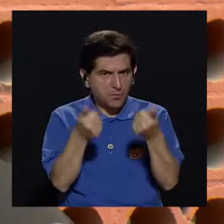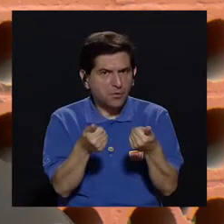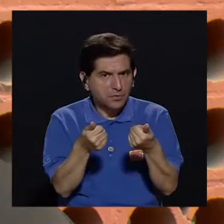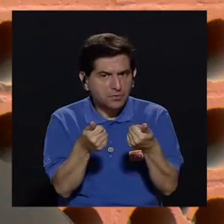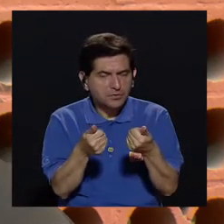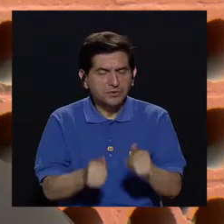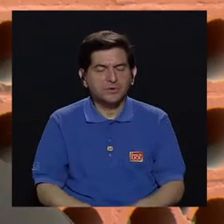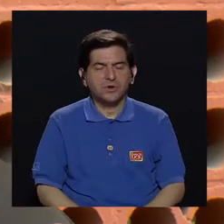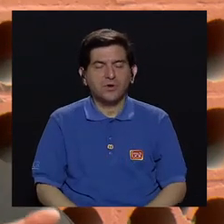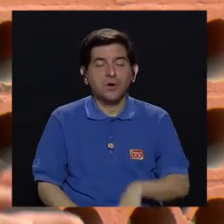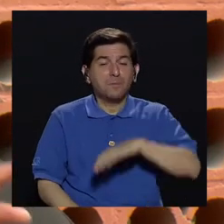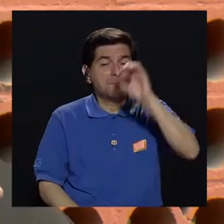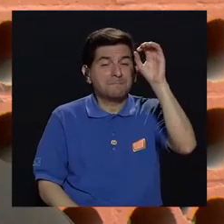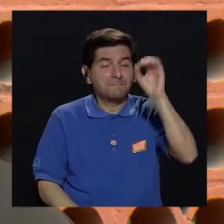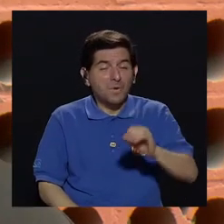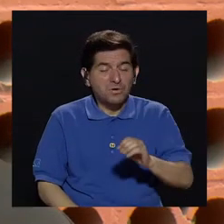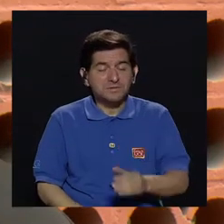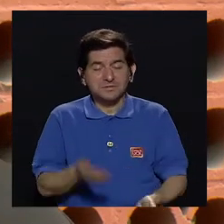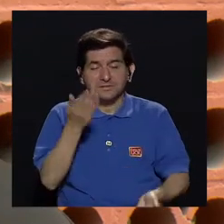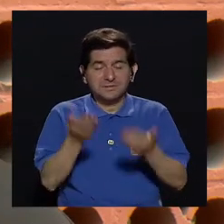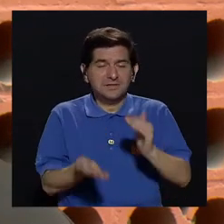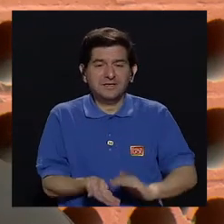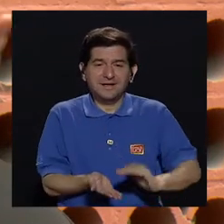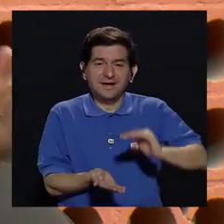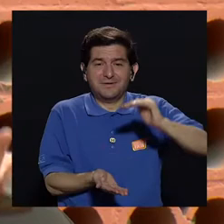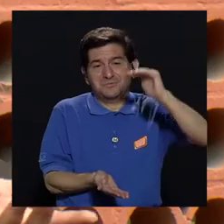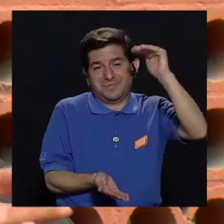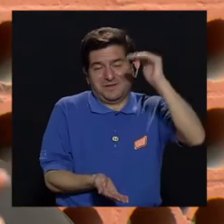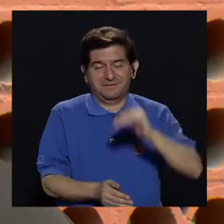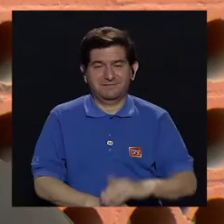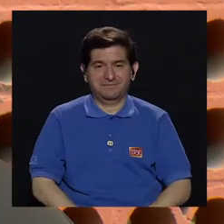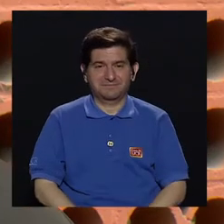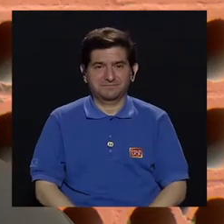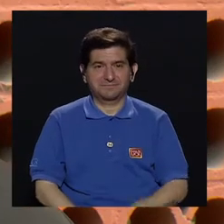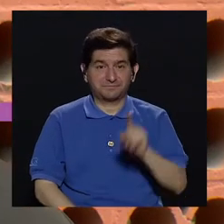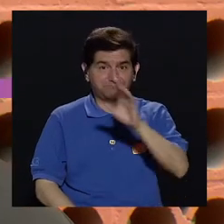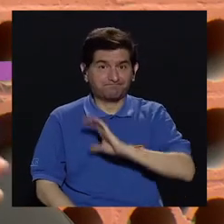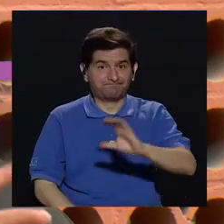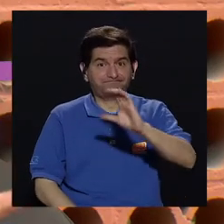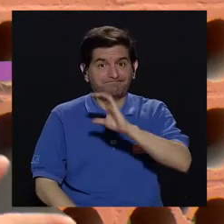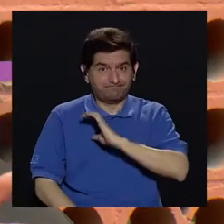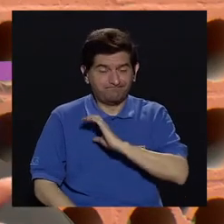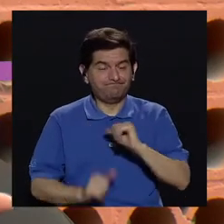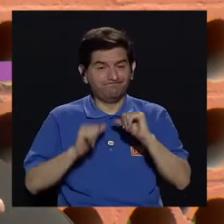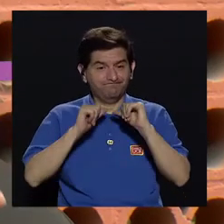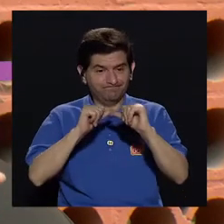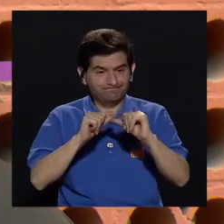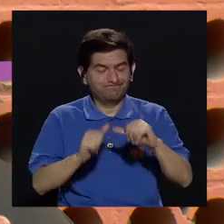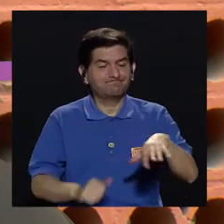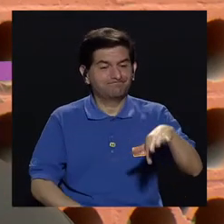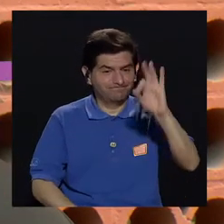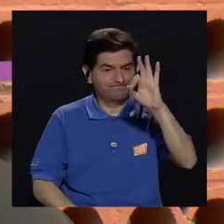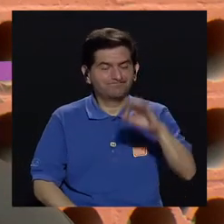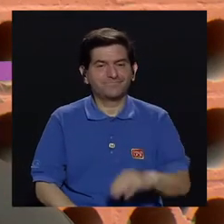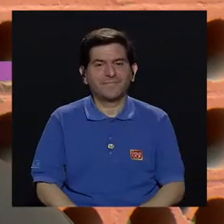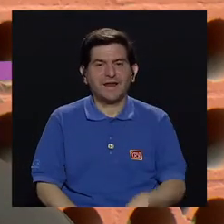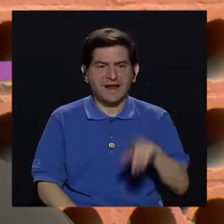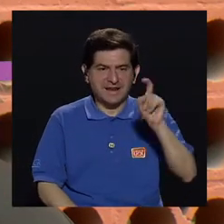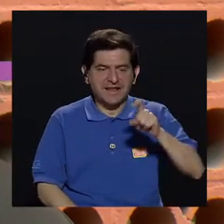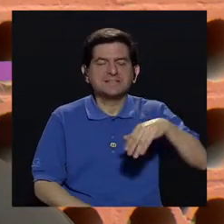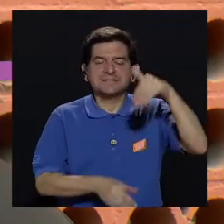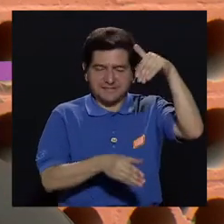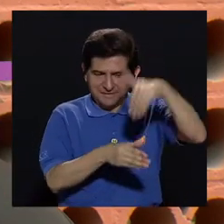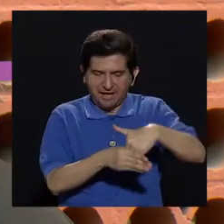inmediata se reciba, la probabilidad puede ser que siga aumentando. Una de las características que sí hemos encontrado es que se